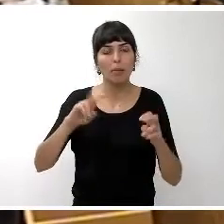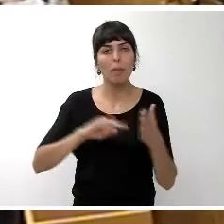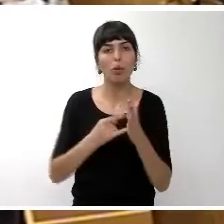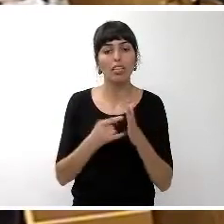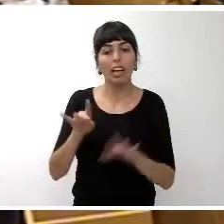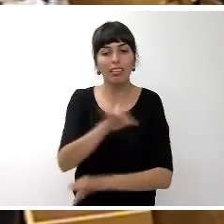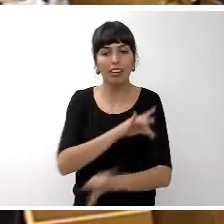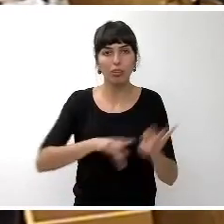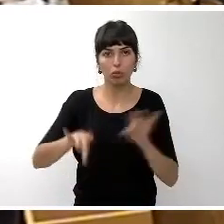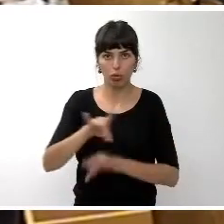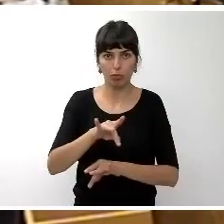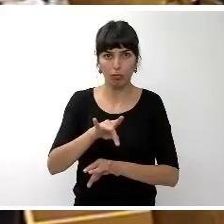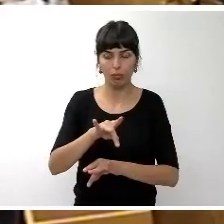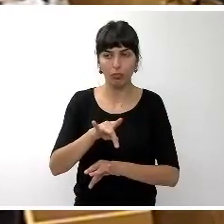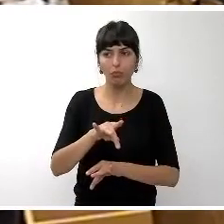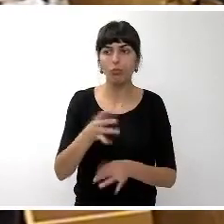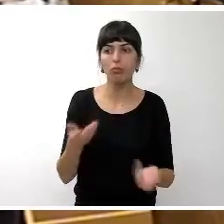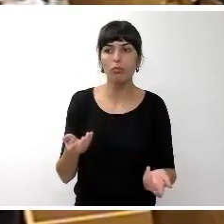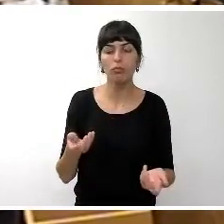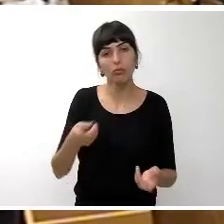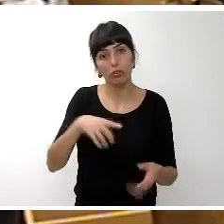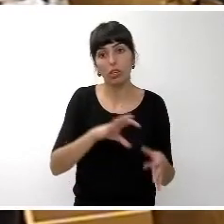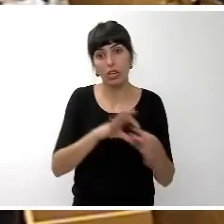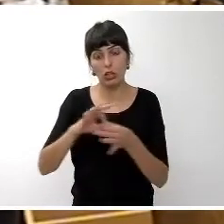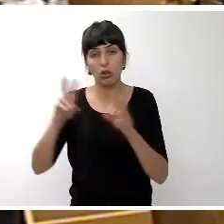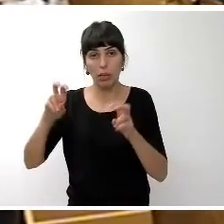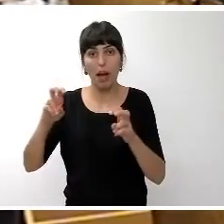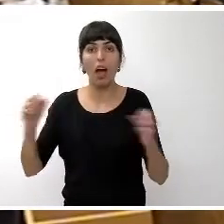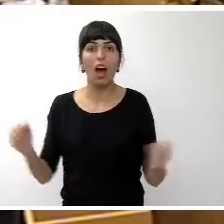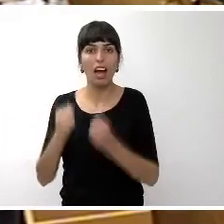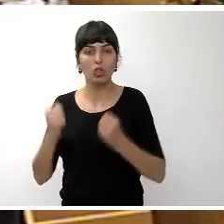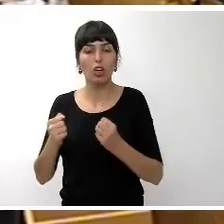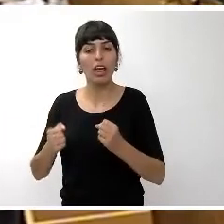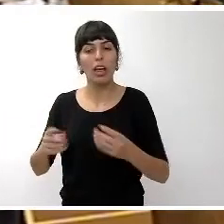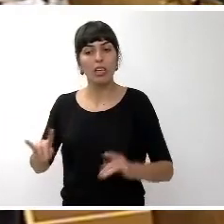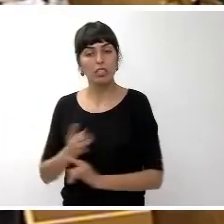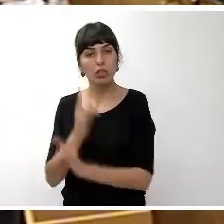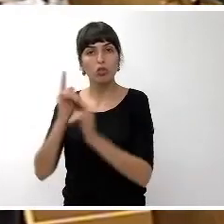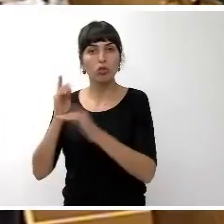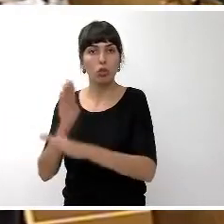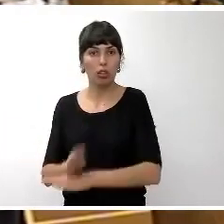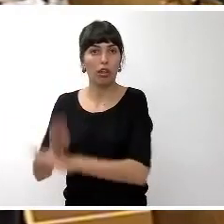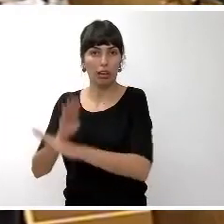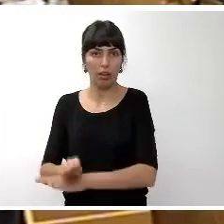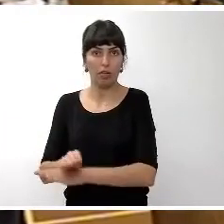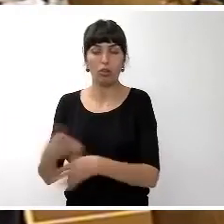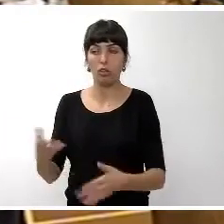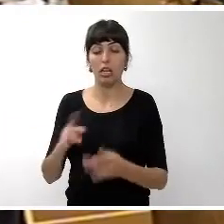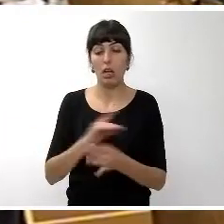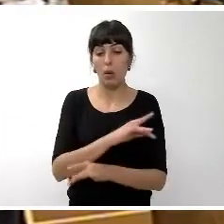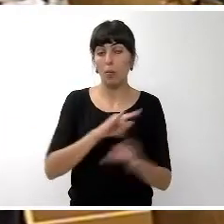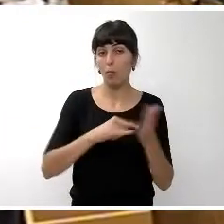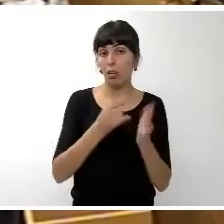territorio que está entroncado con acciones sostenibles política del territorio que pivota sobre